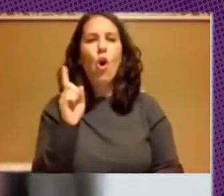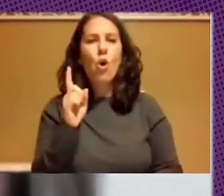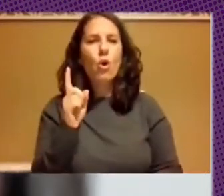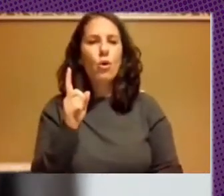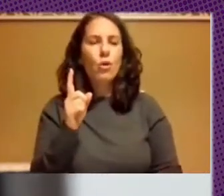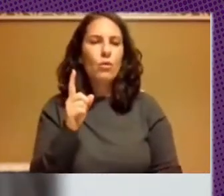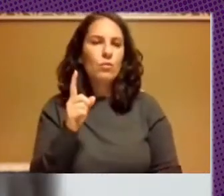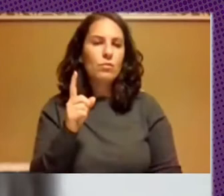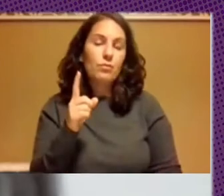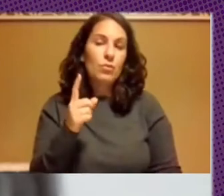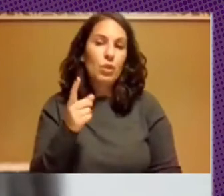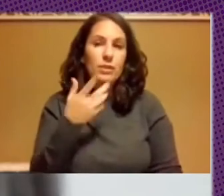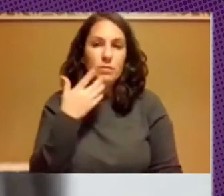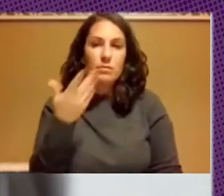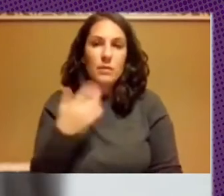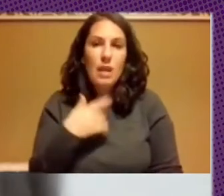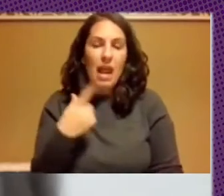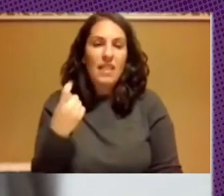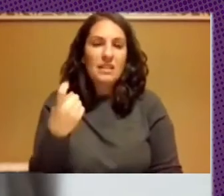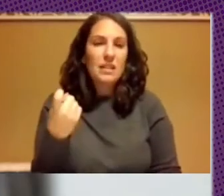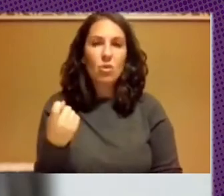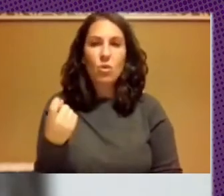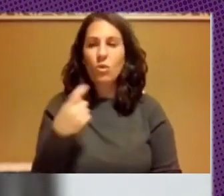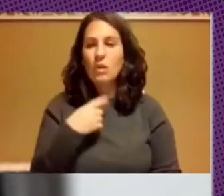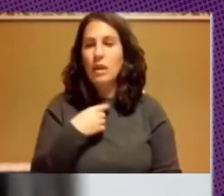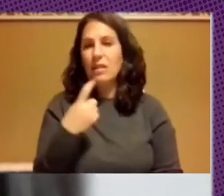en torno a necesito tener